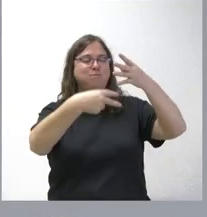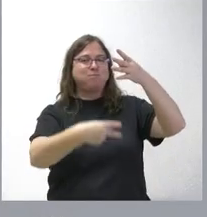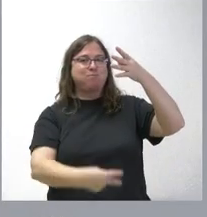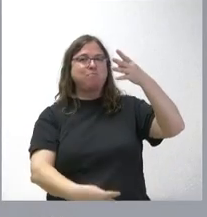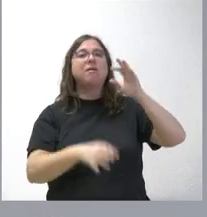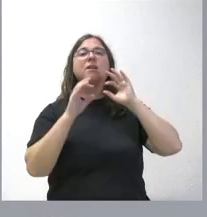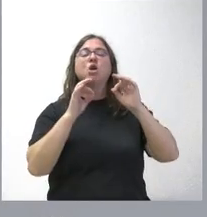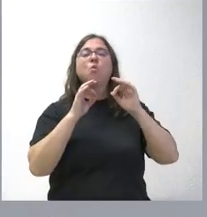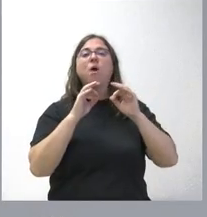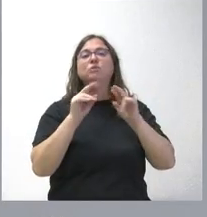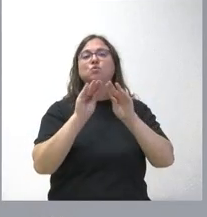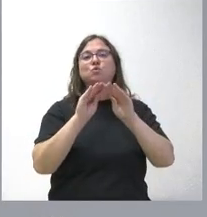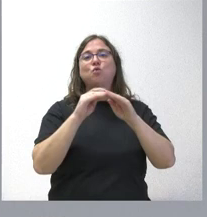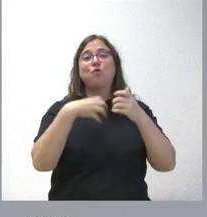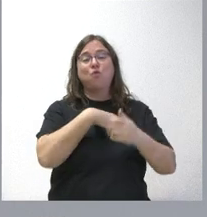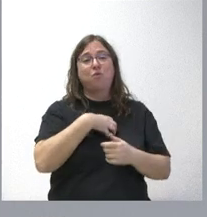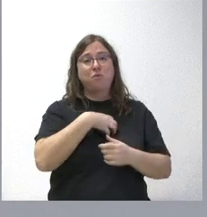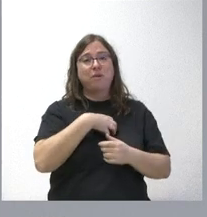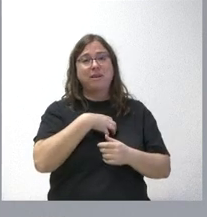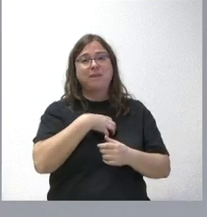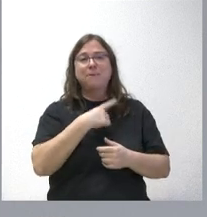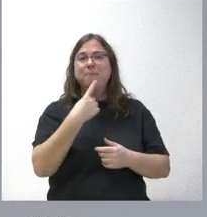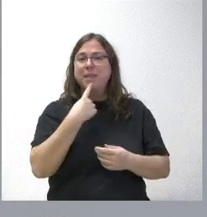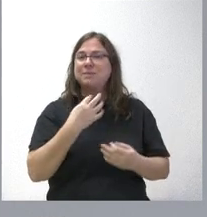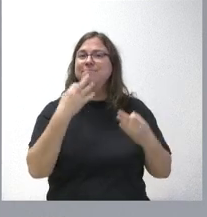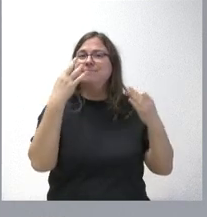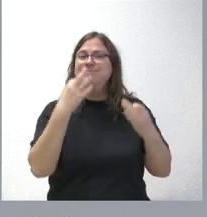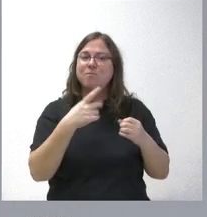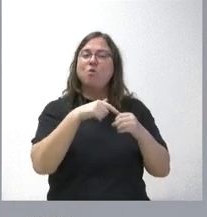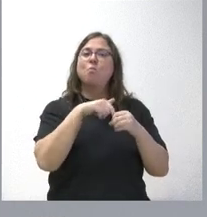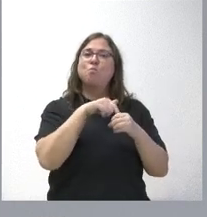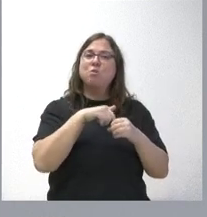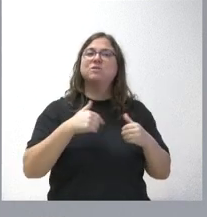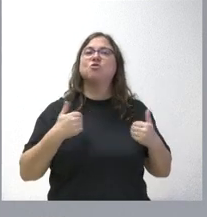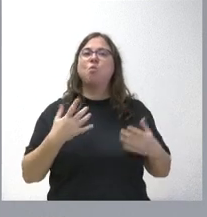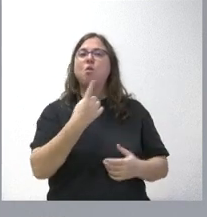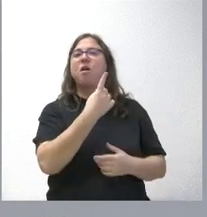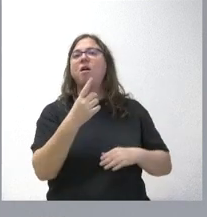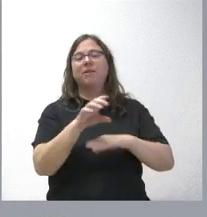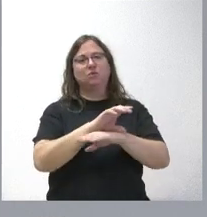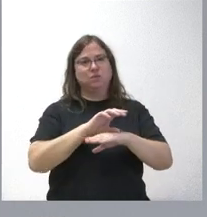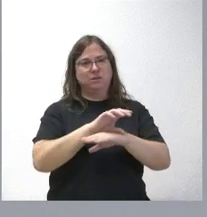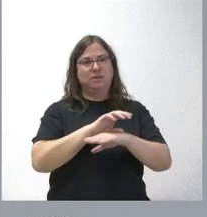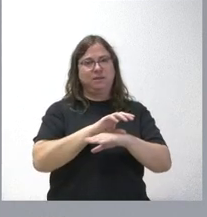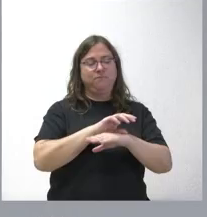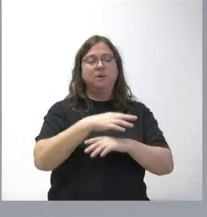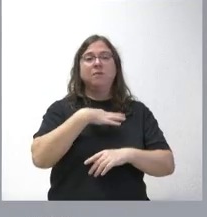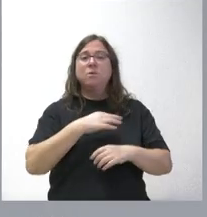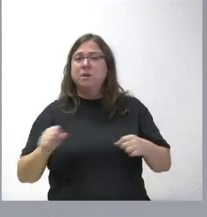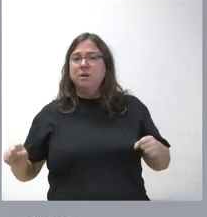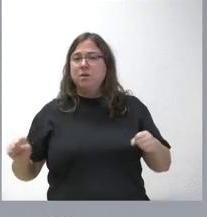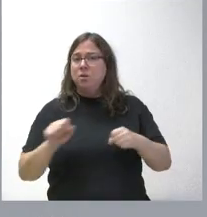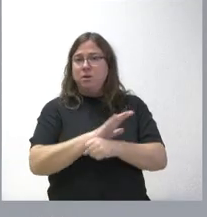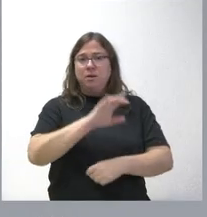funcionario–, no se establecía concretamente qué puestos –cada consejería hace su propuesta, qué puestos pueden ser cubiertos